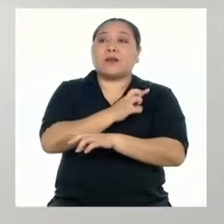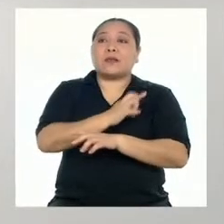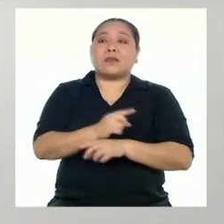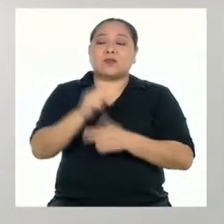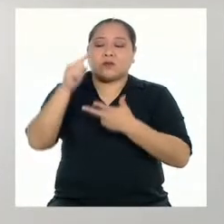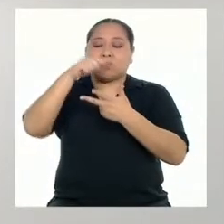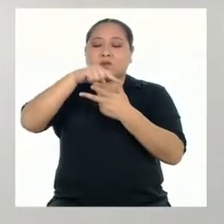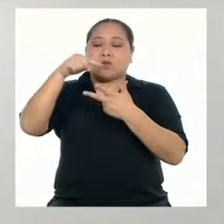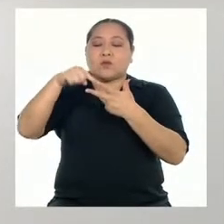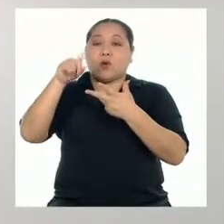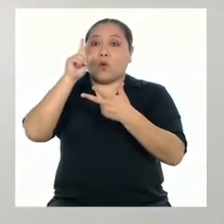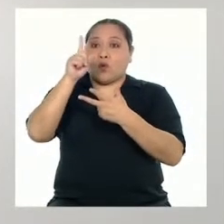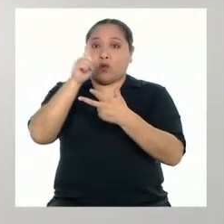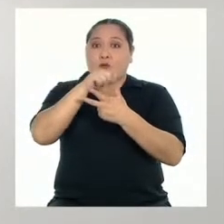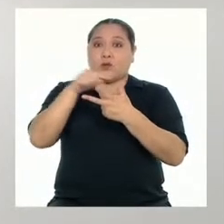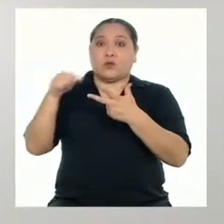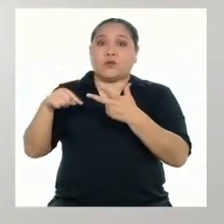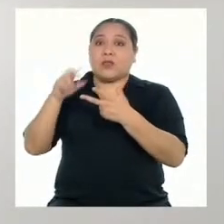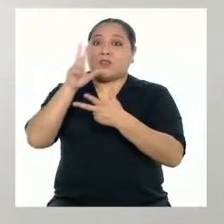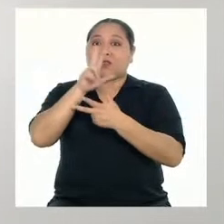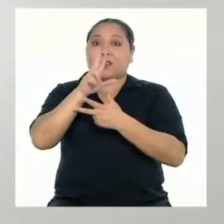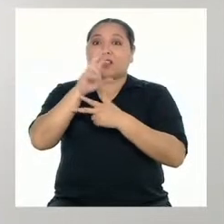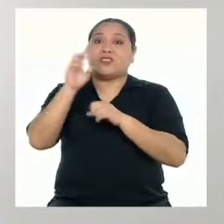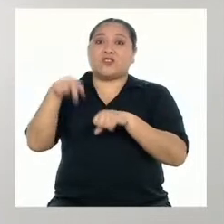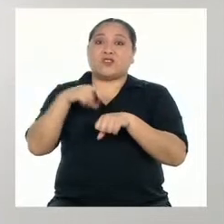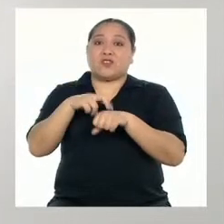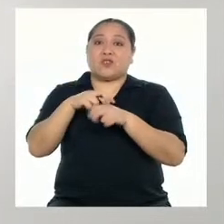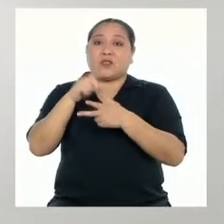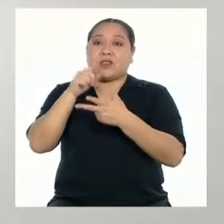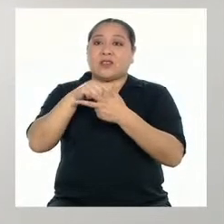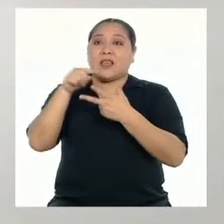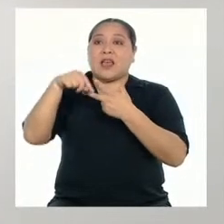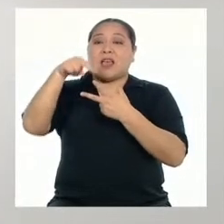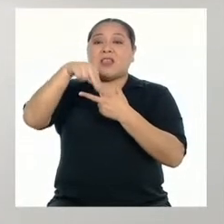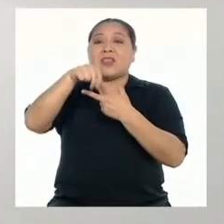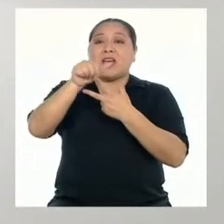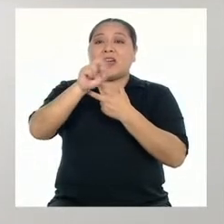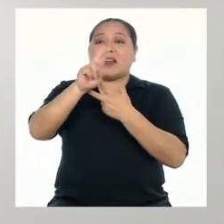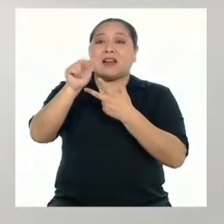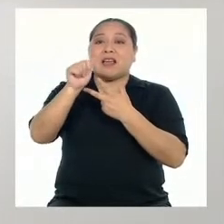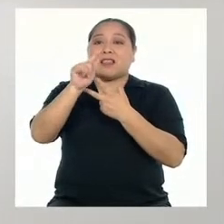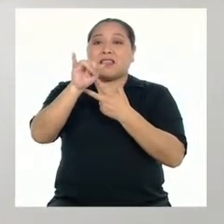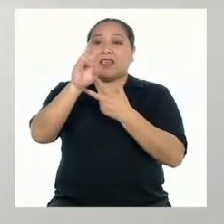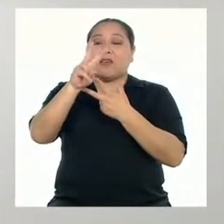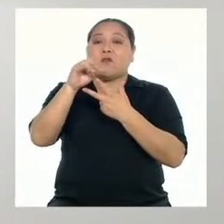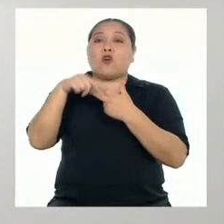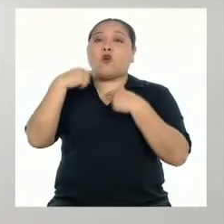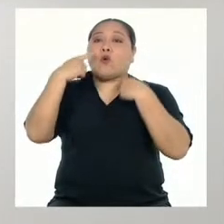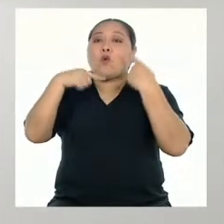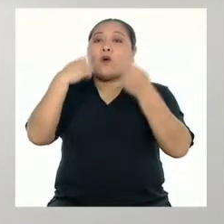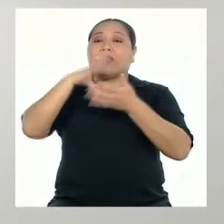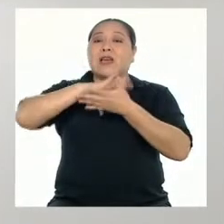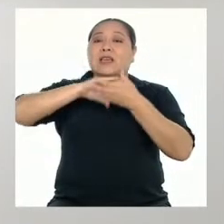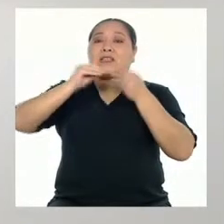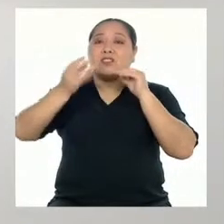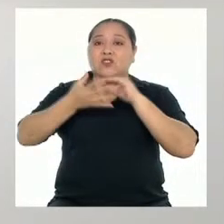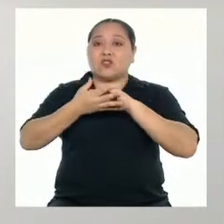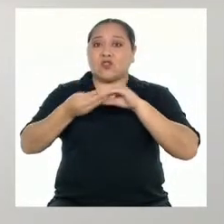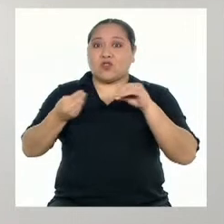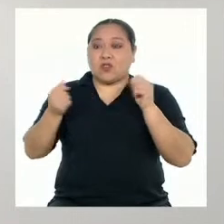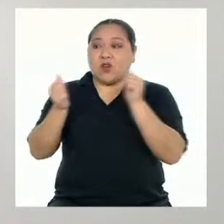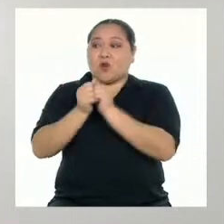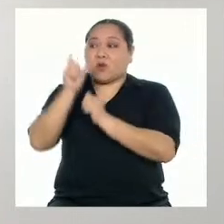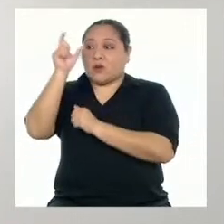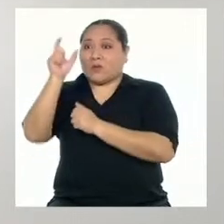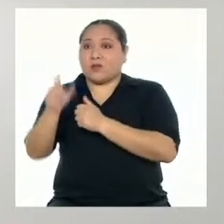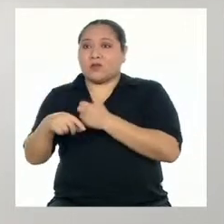los tres géneros literarios tradicionales. Tenemos el narrativo, que cuenta una historia a través de un narrador.